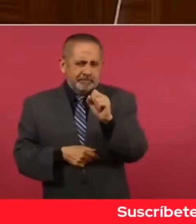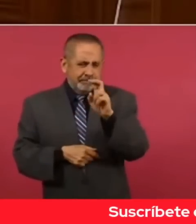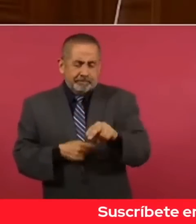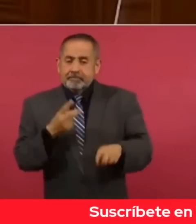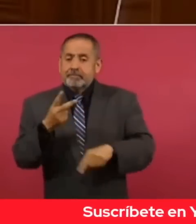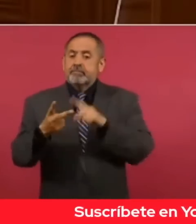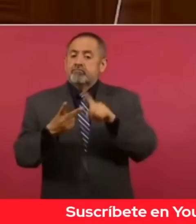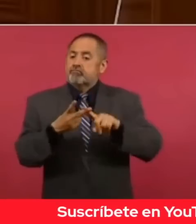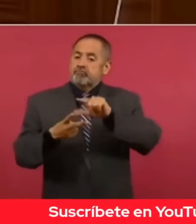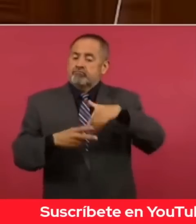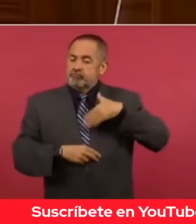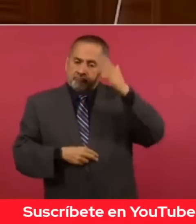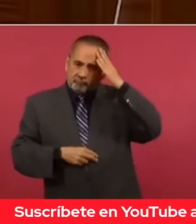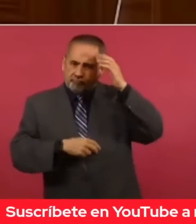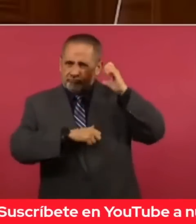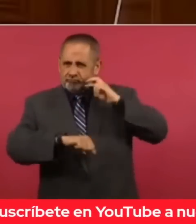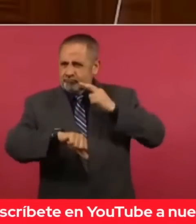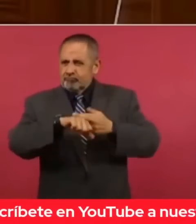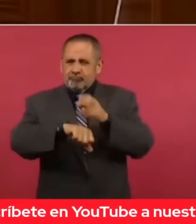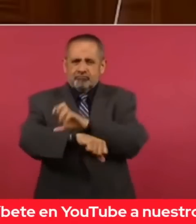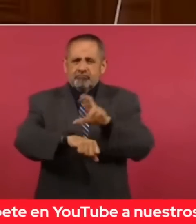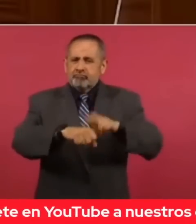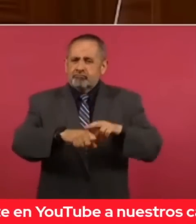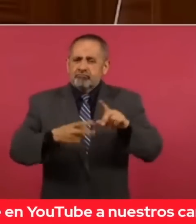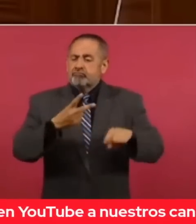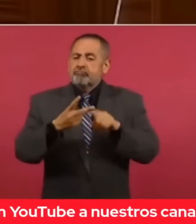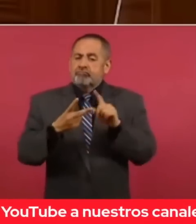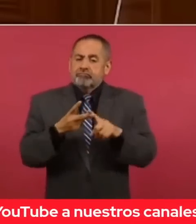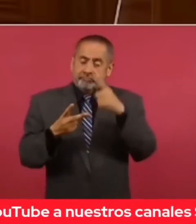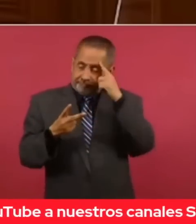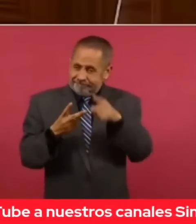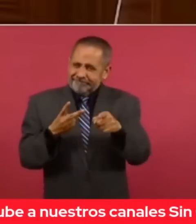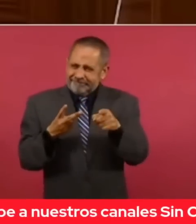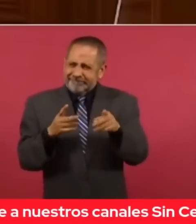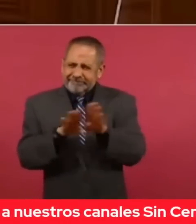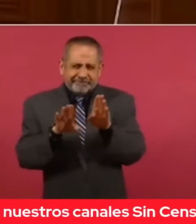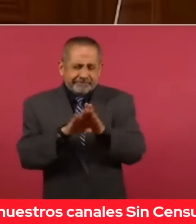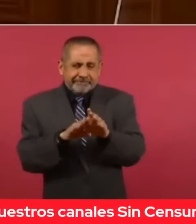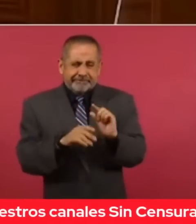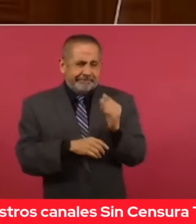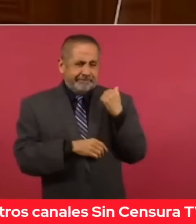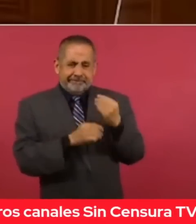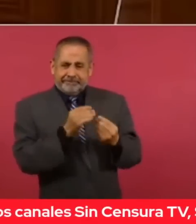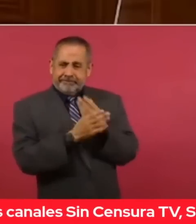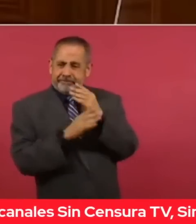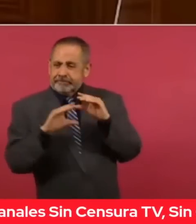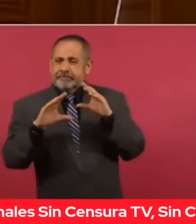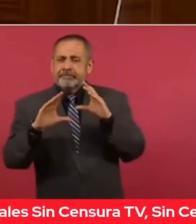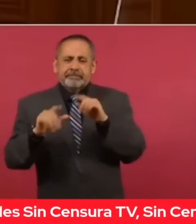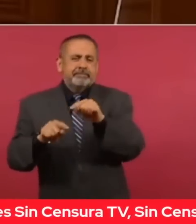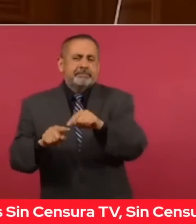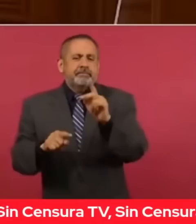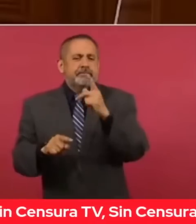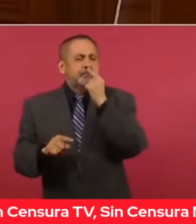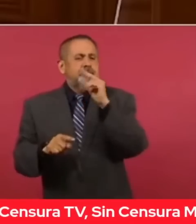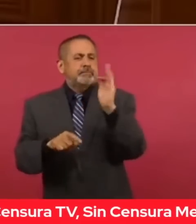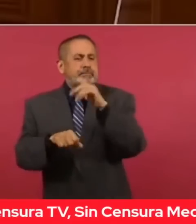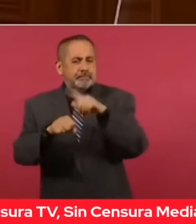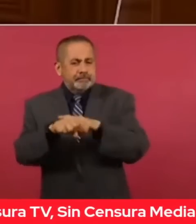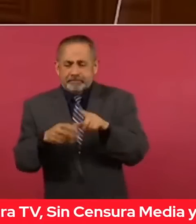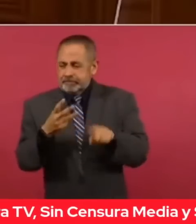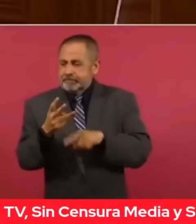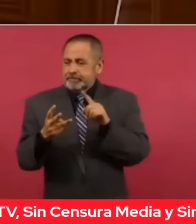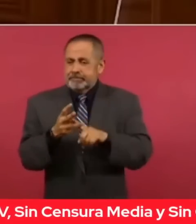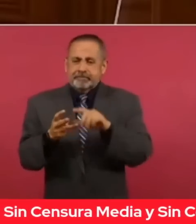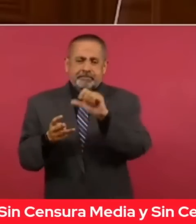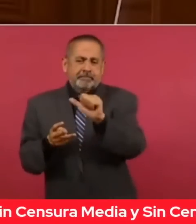posteriormente dirigió la coordinación de inteligencia para la prevención de la recién formada Policía Federal Preventiva, la